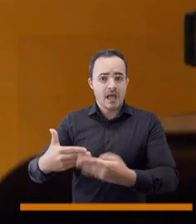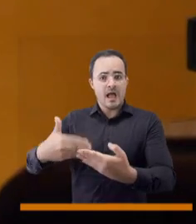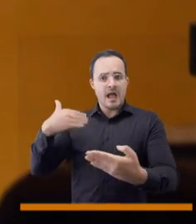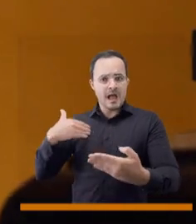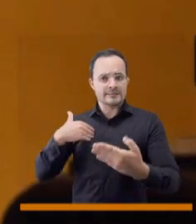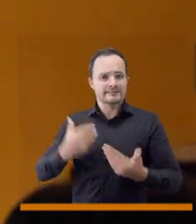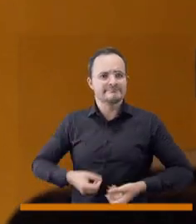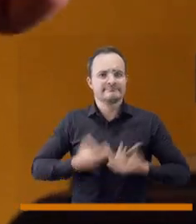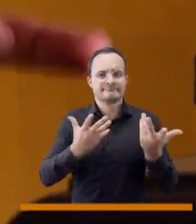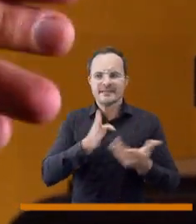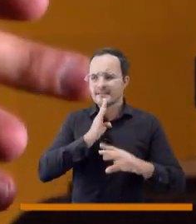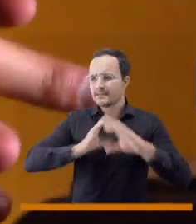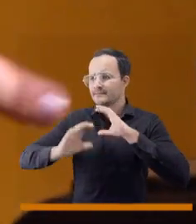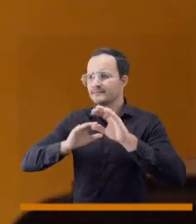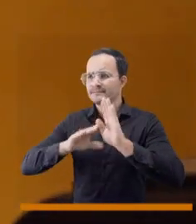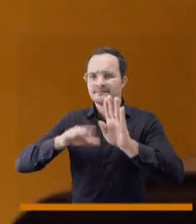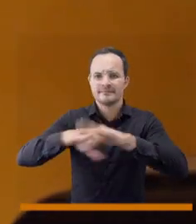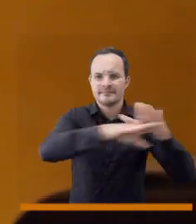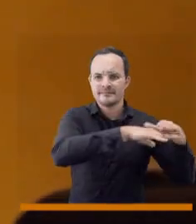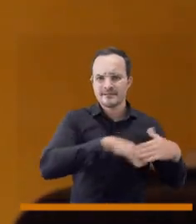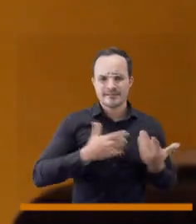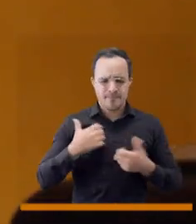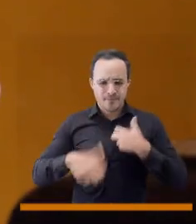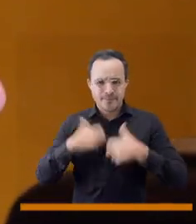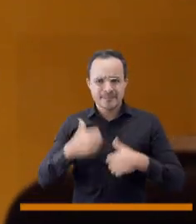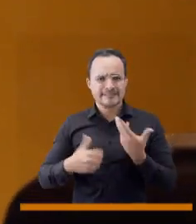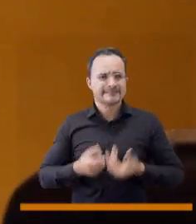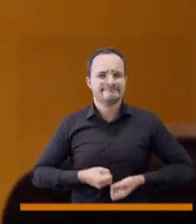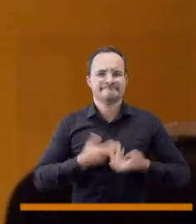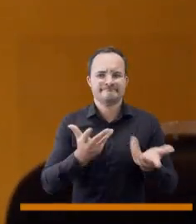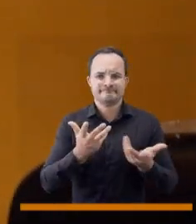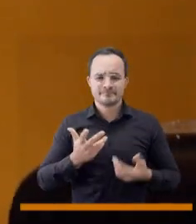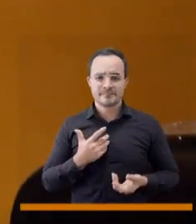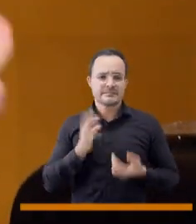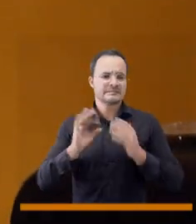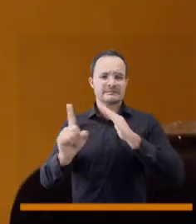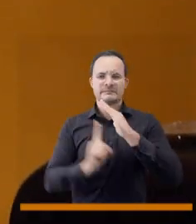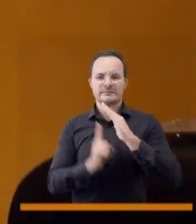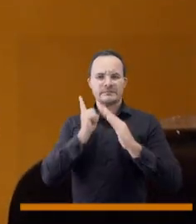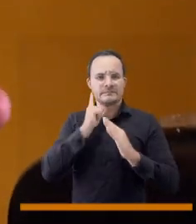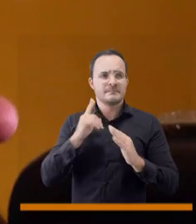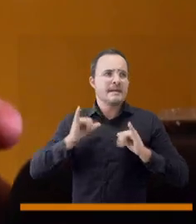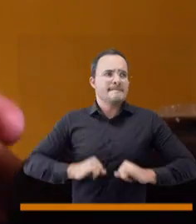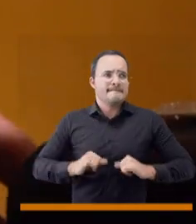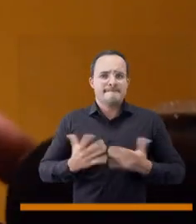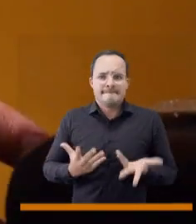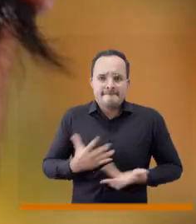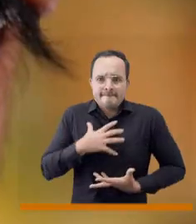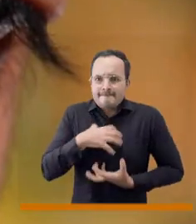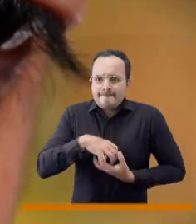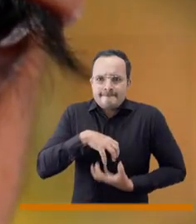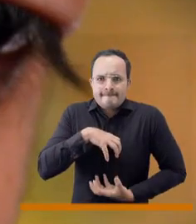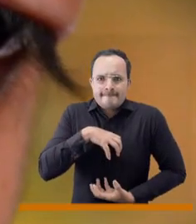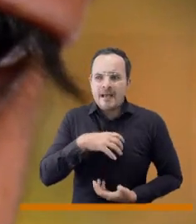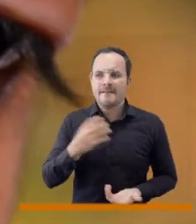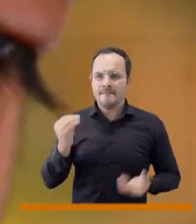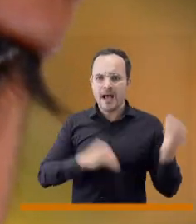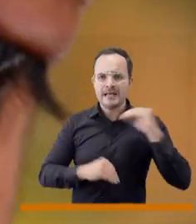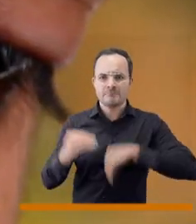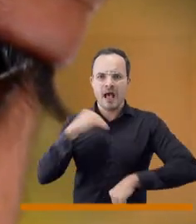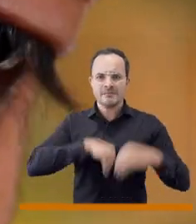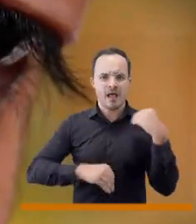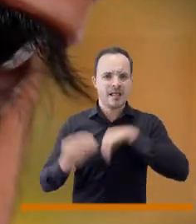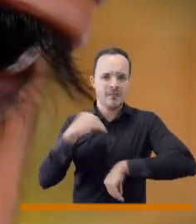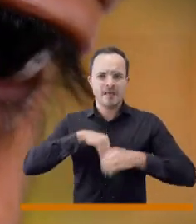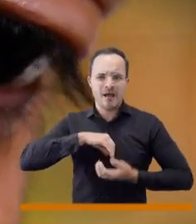ese resultado donde no tuvieron la posibilidad de comunicarle esos problemas a las personas, donde estuvieron siempre encerrados, donde